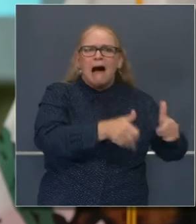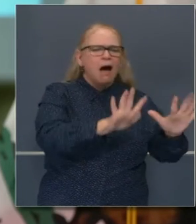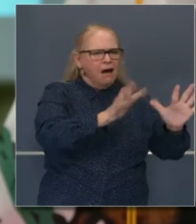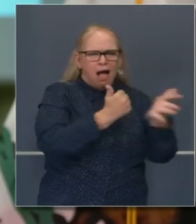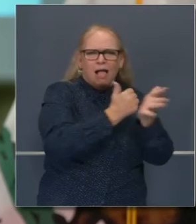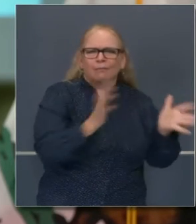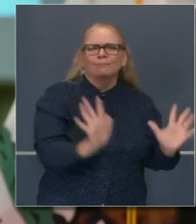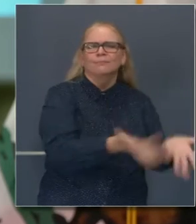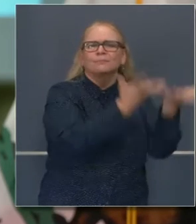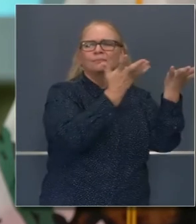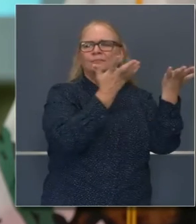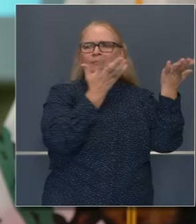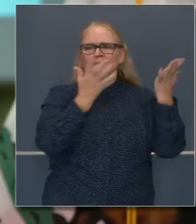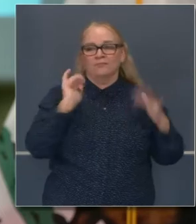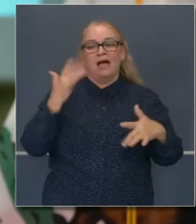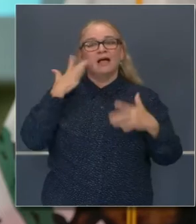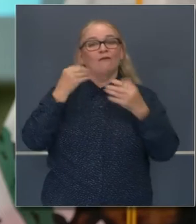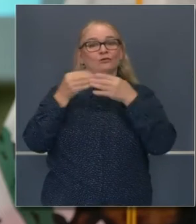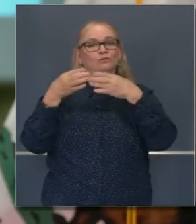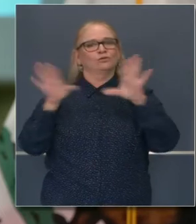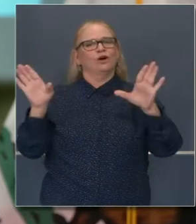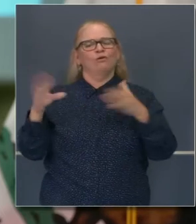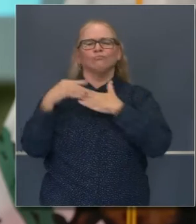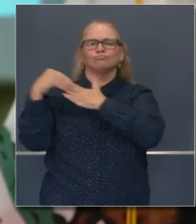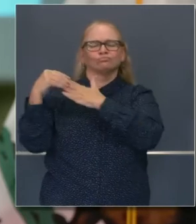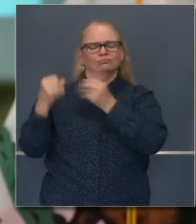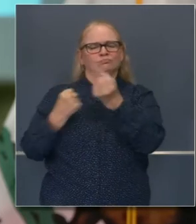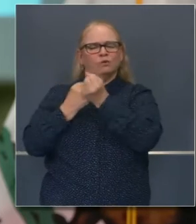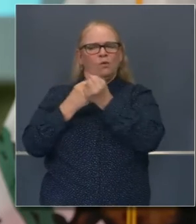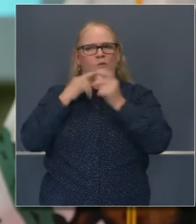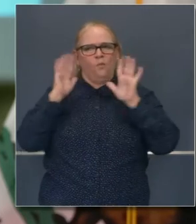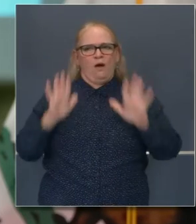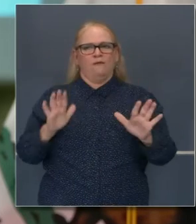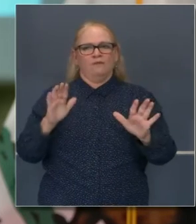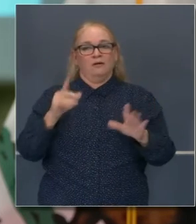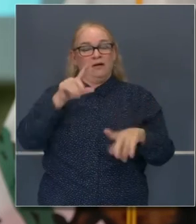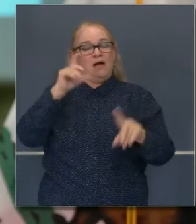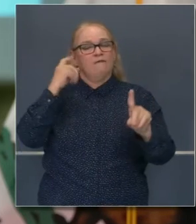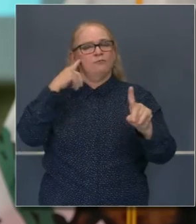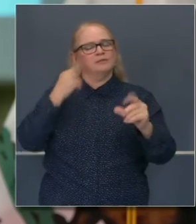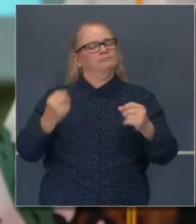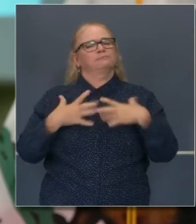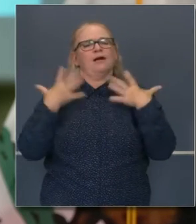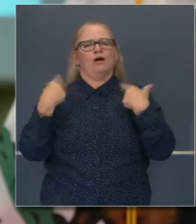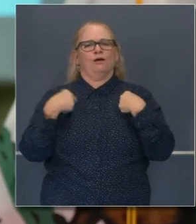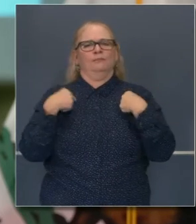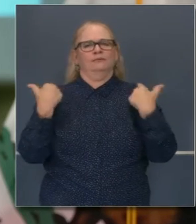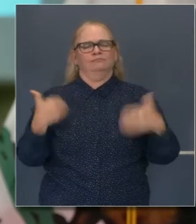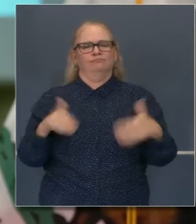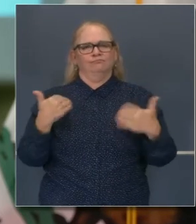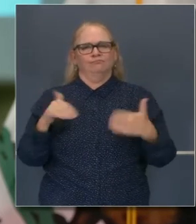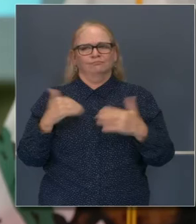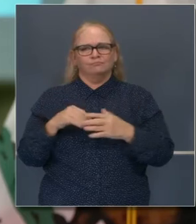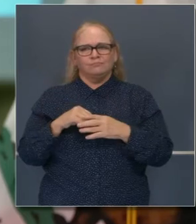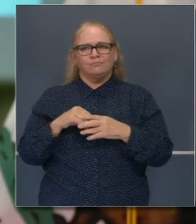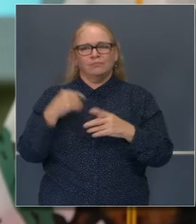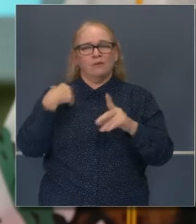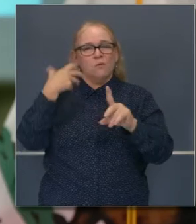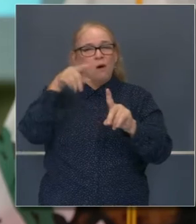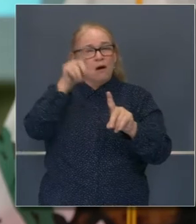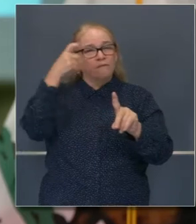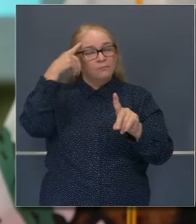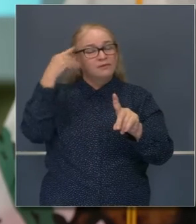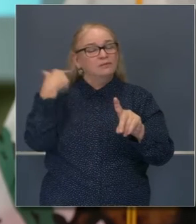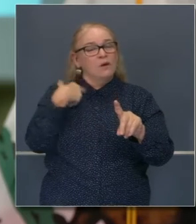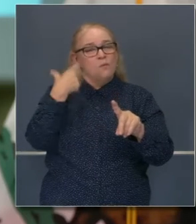californianos en general. Y me he sentido inspirado por su trabajo. Y quiero que sepa